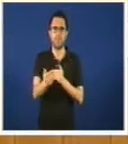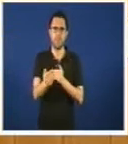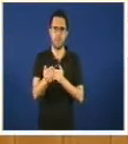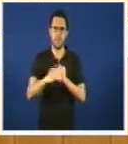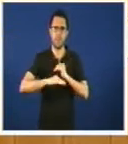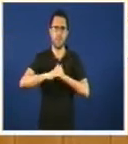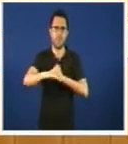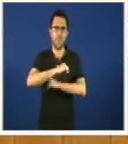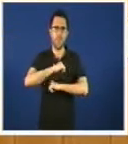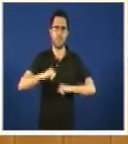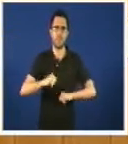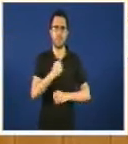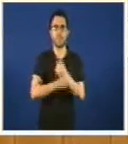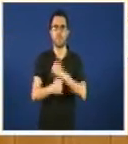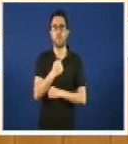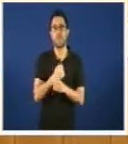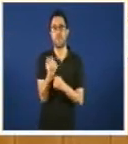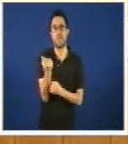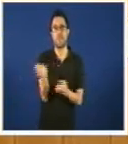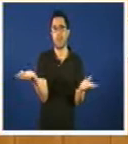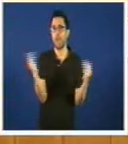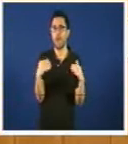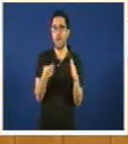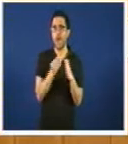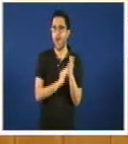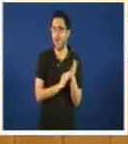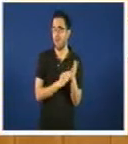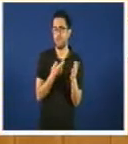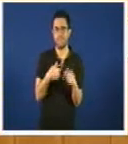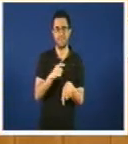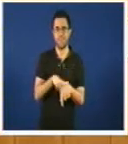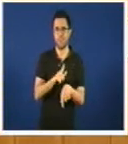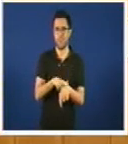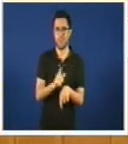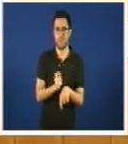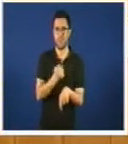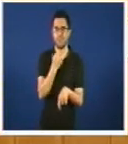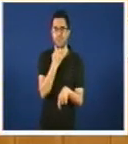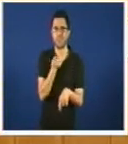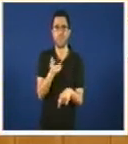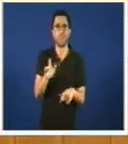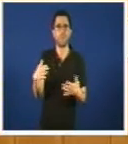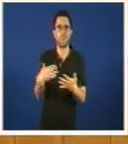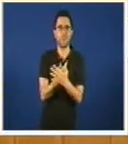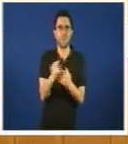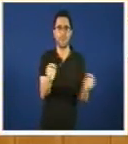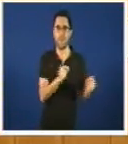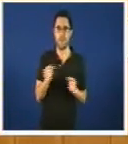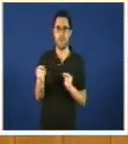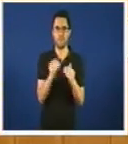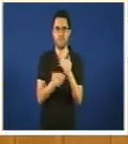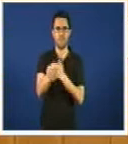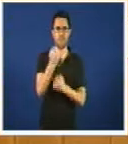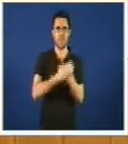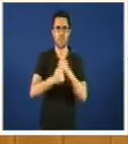financiera non teño tempo pero é que todo o debate sobre o futuro económico da cidade da cultura